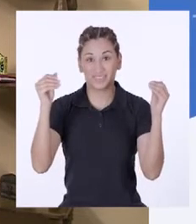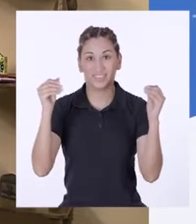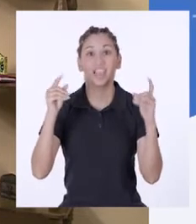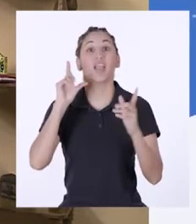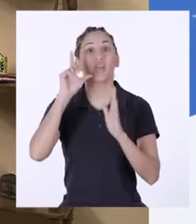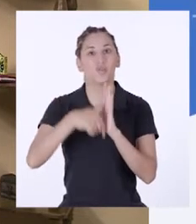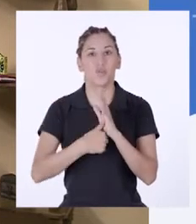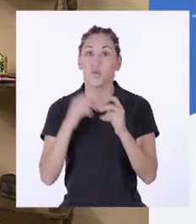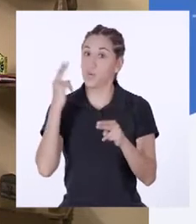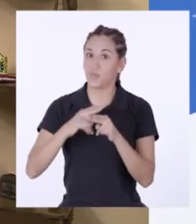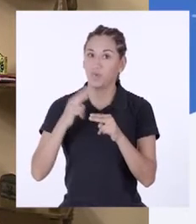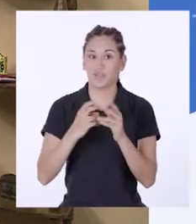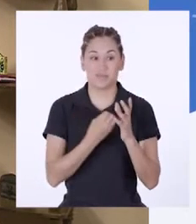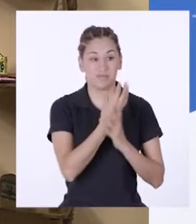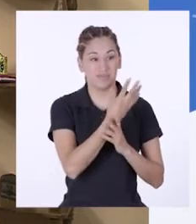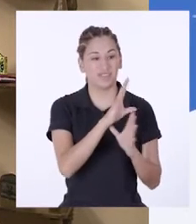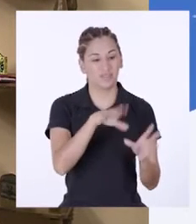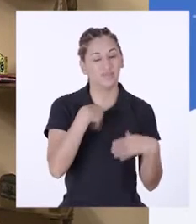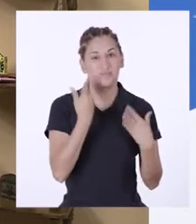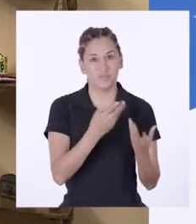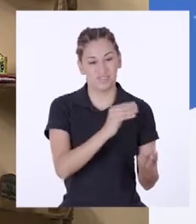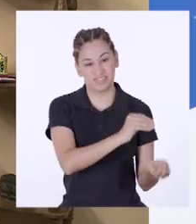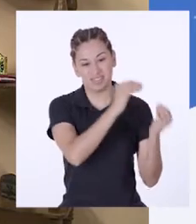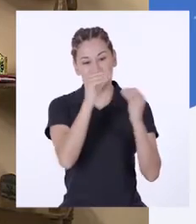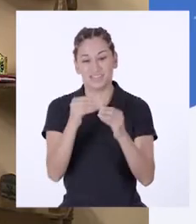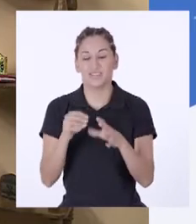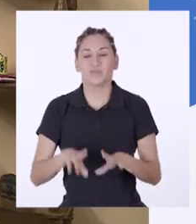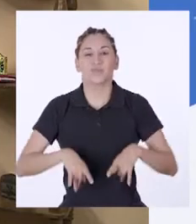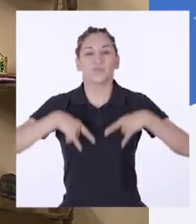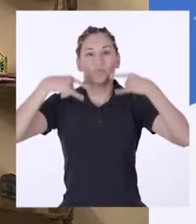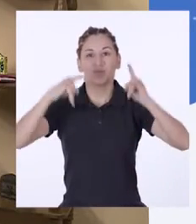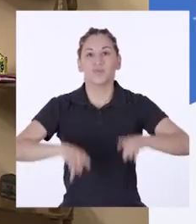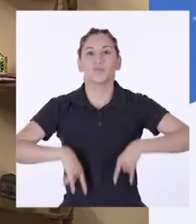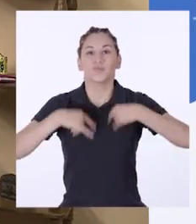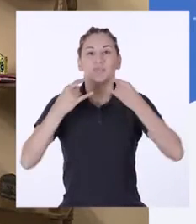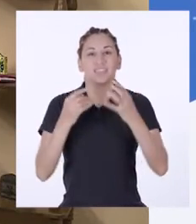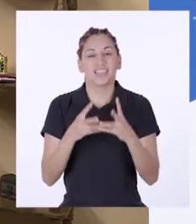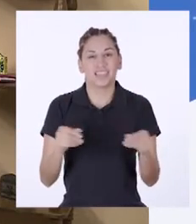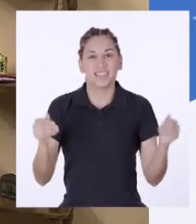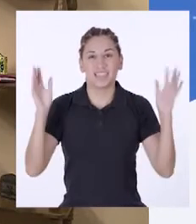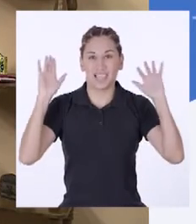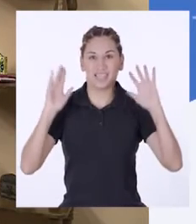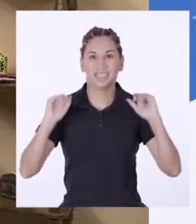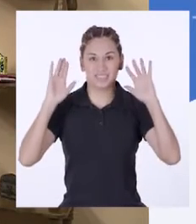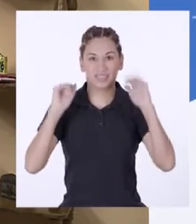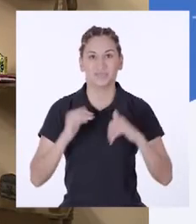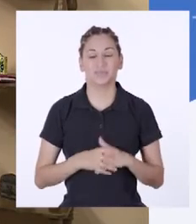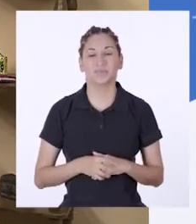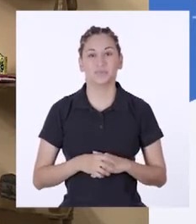Y pronto, plantiquis pueda recibir los beneficios a través de su suelo. ¡Adiós!